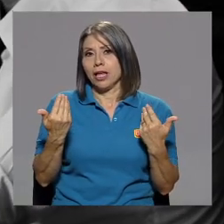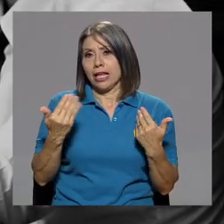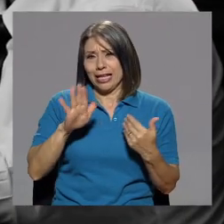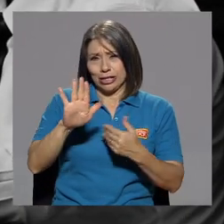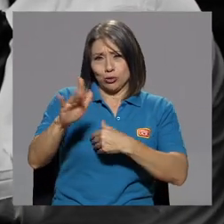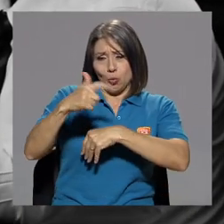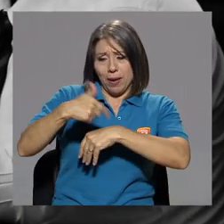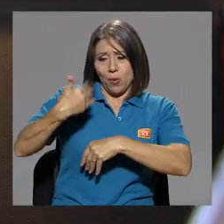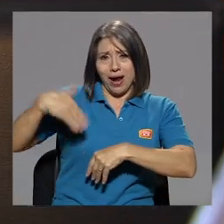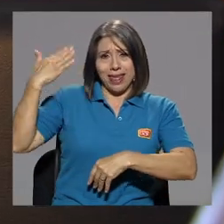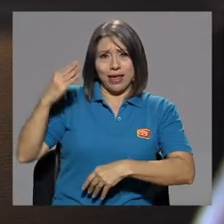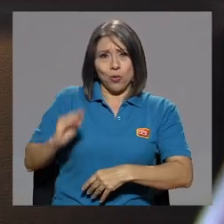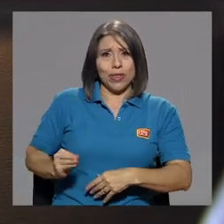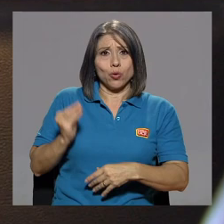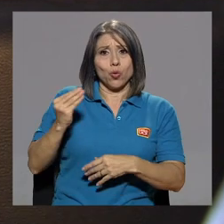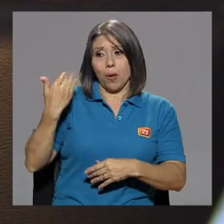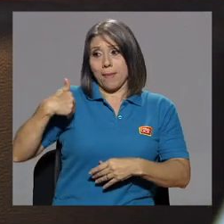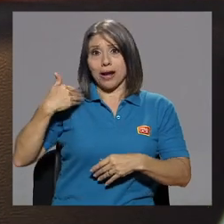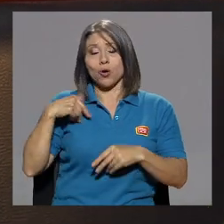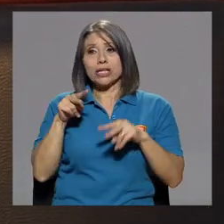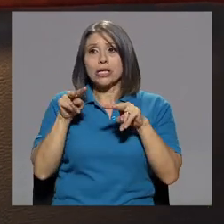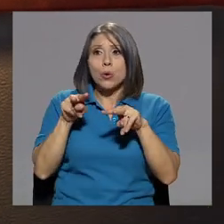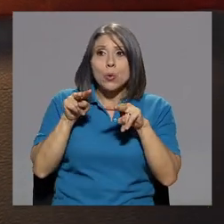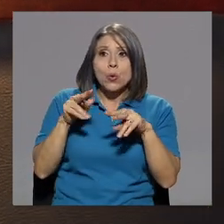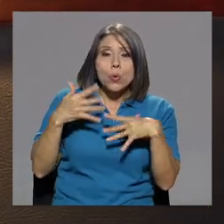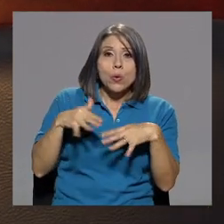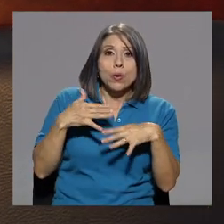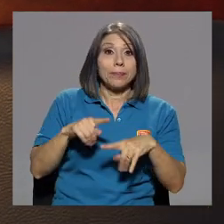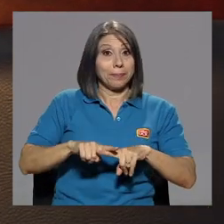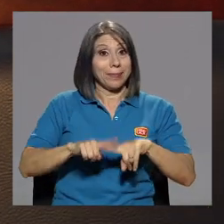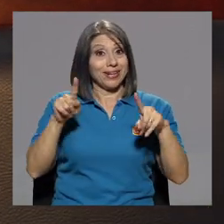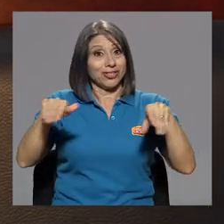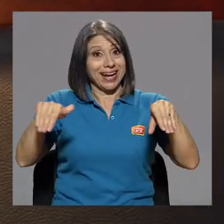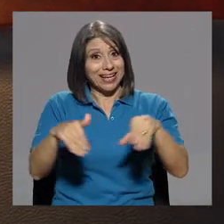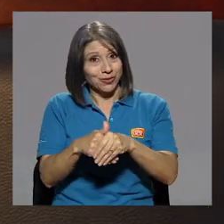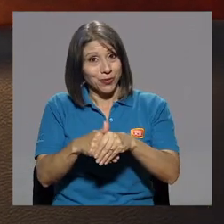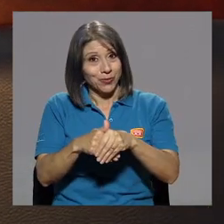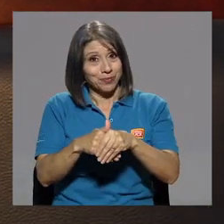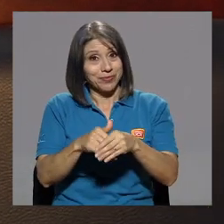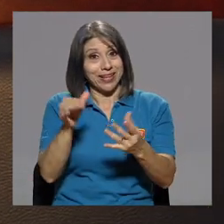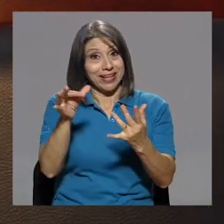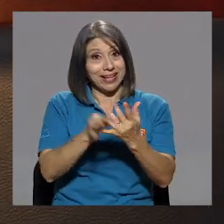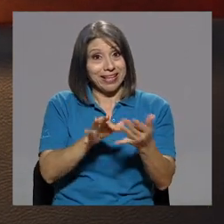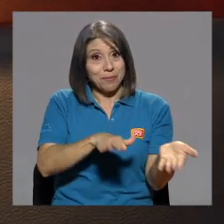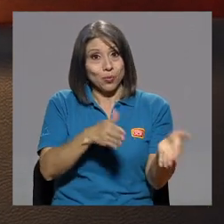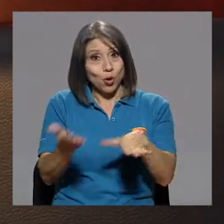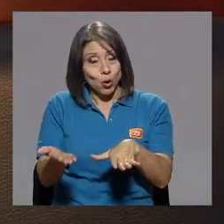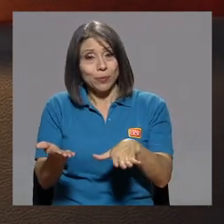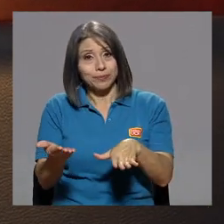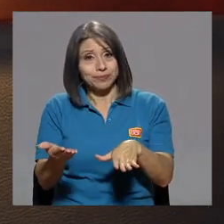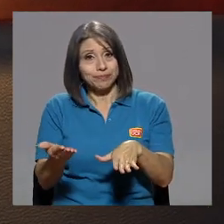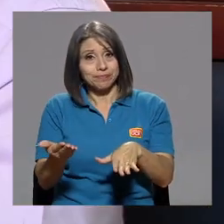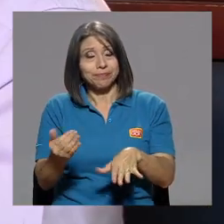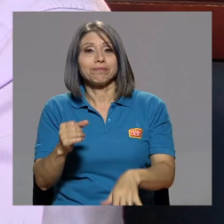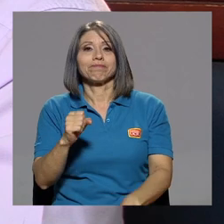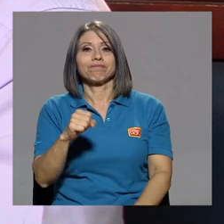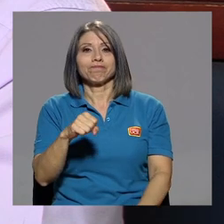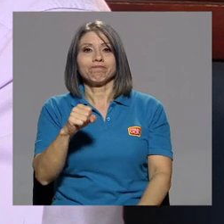en su época de juventud, pero se casó y envidó. Sí, señor. Y